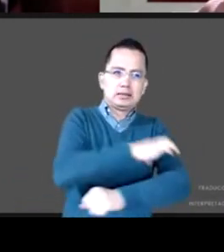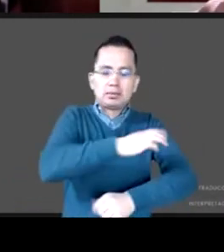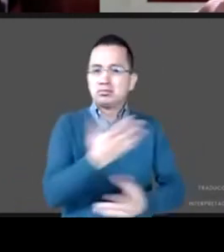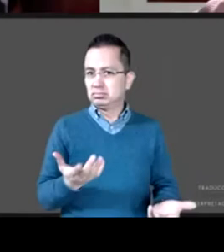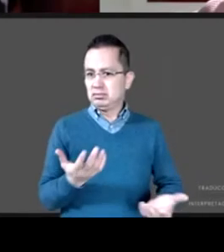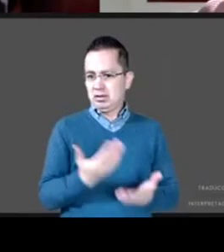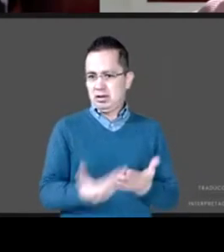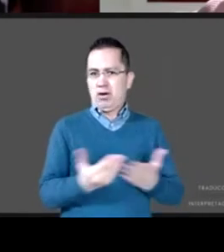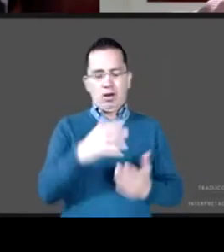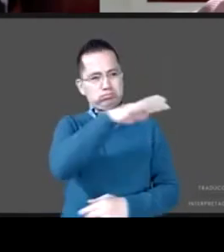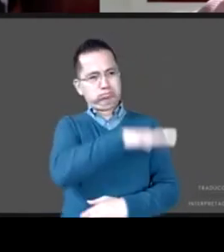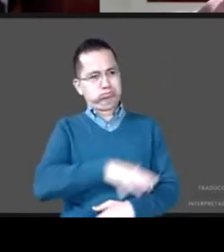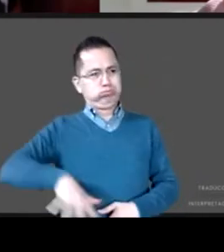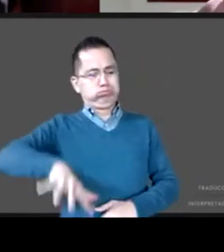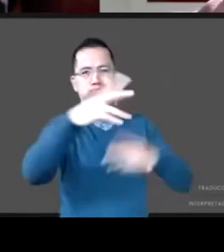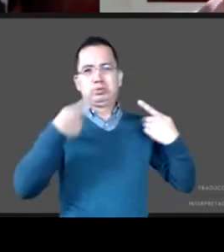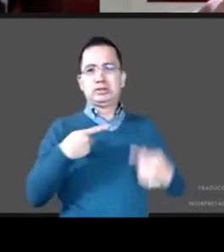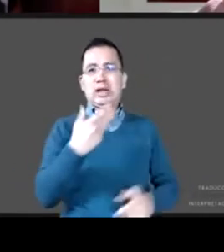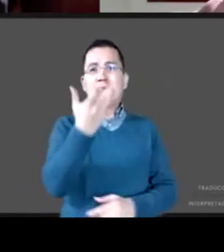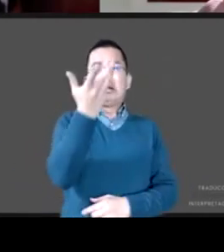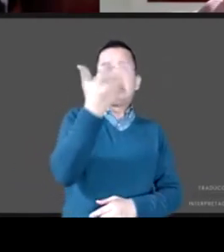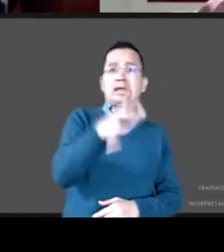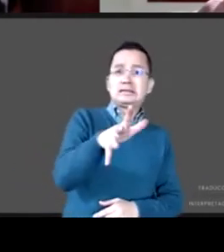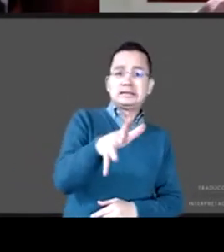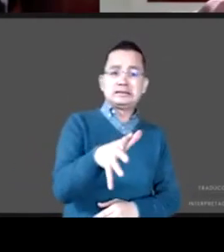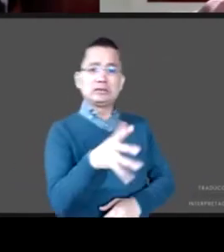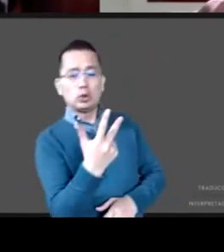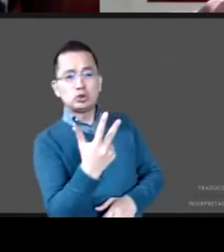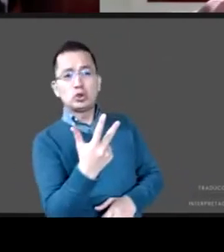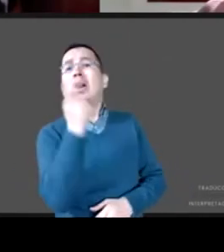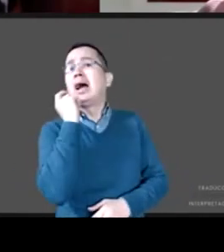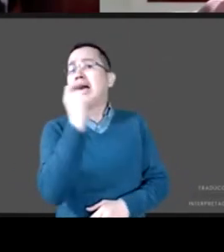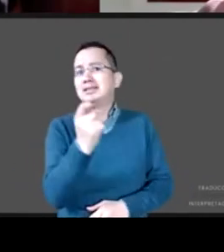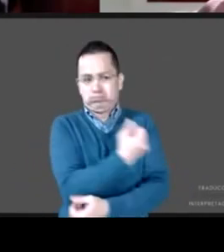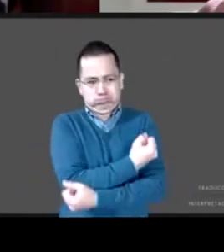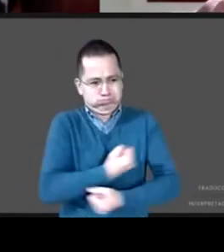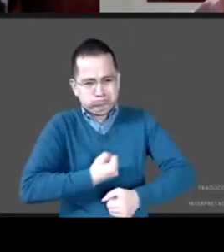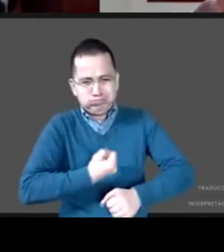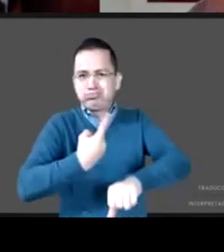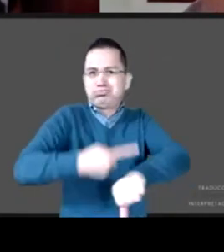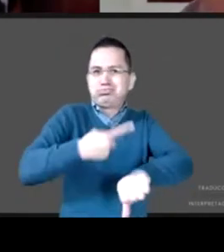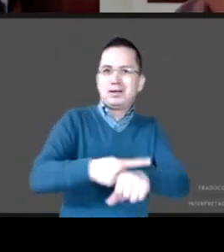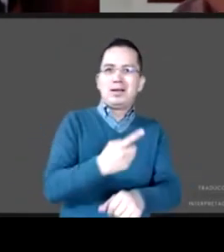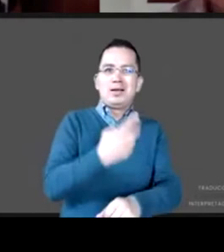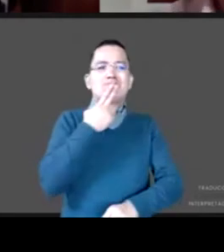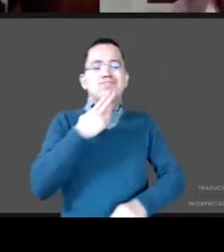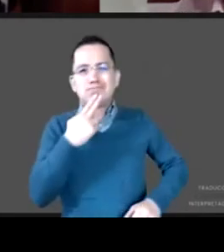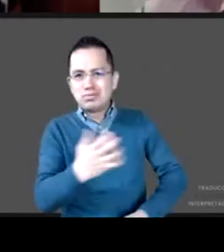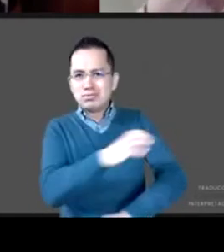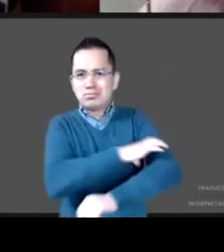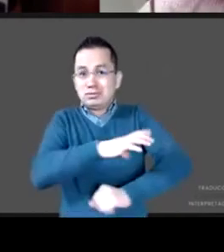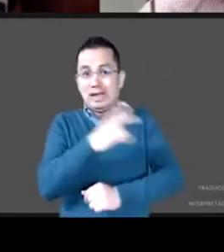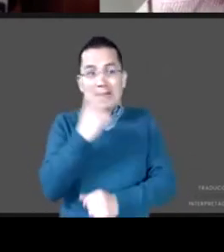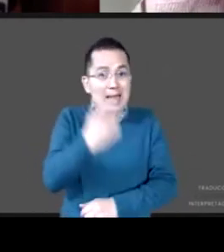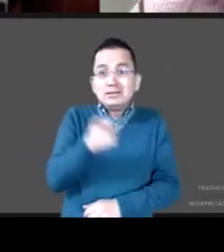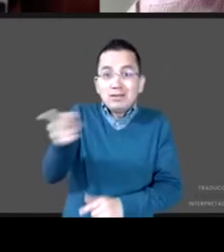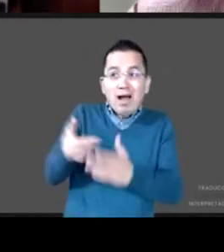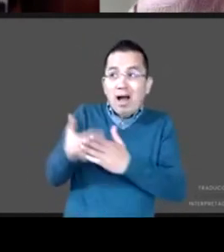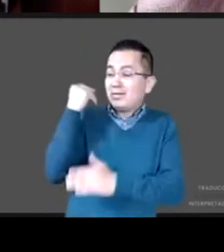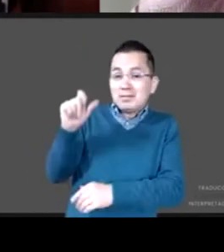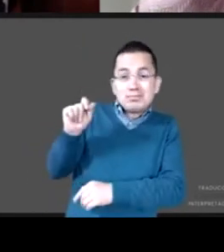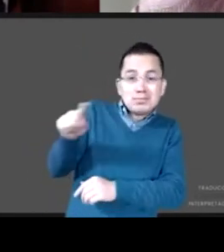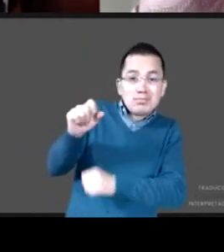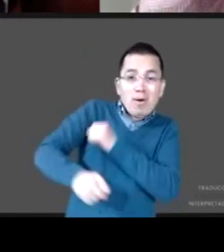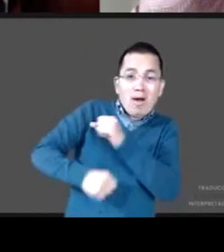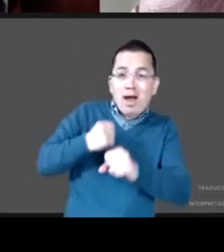sobrepeso y con esta dimensión de 7 de cada 10 niños de tal manera que ese eso supuesto falló no hubo la mejora en esos